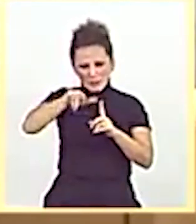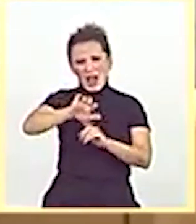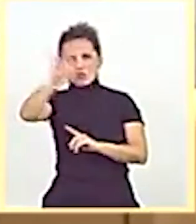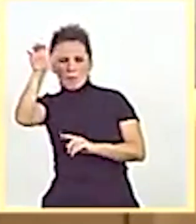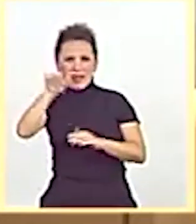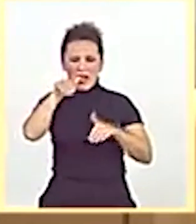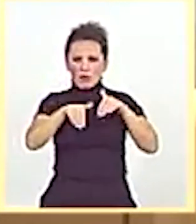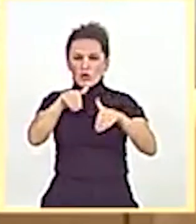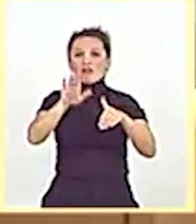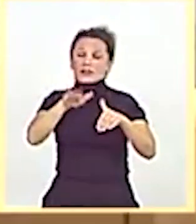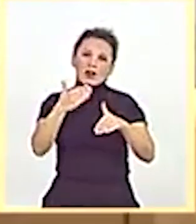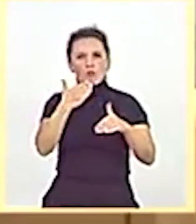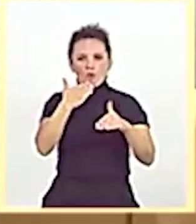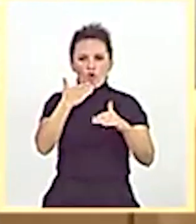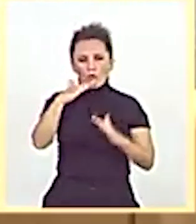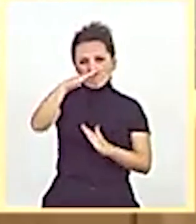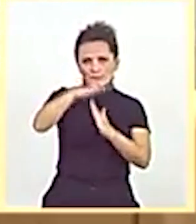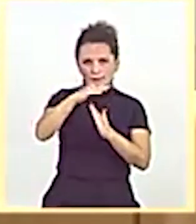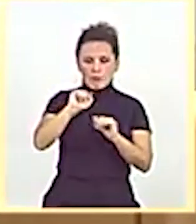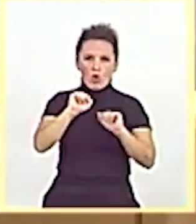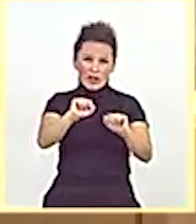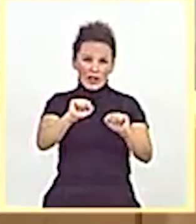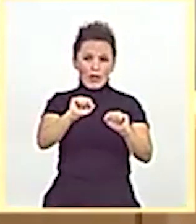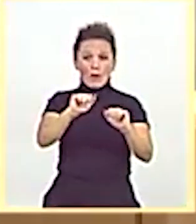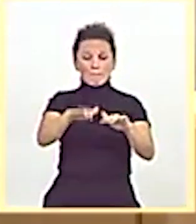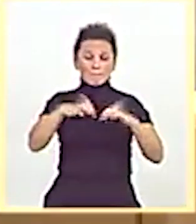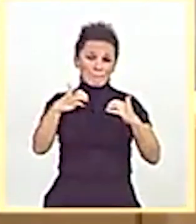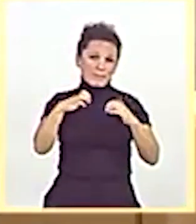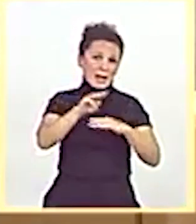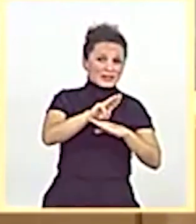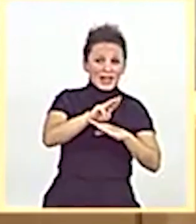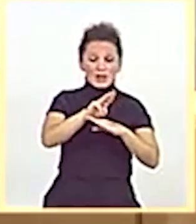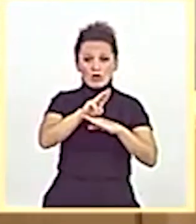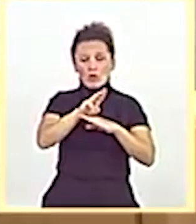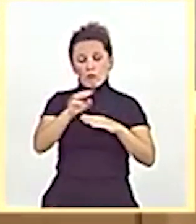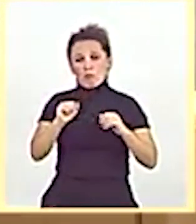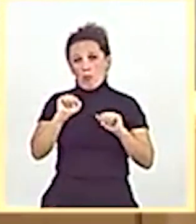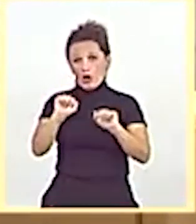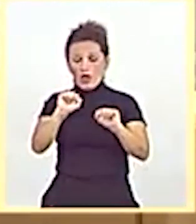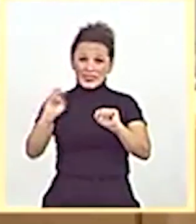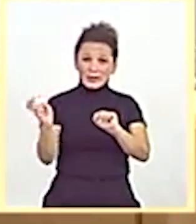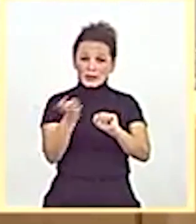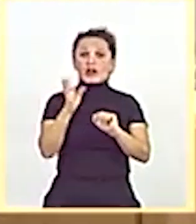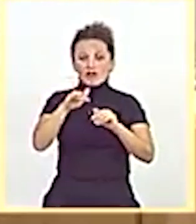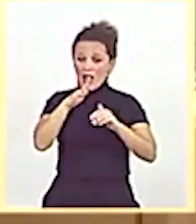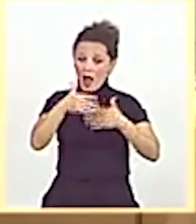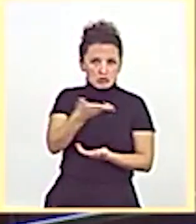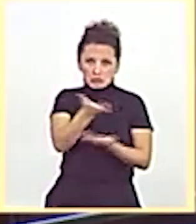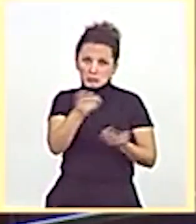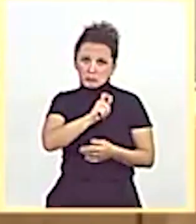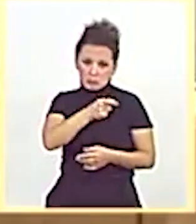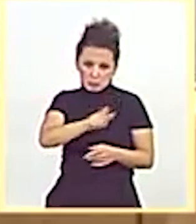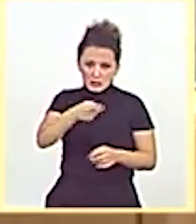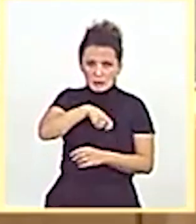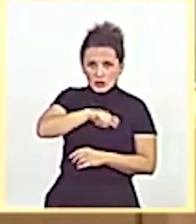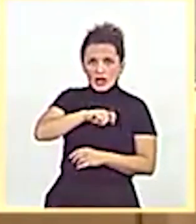etapa de bloqueo parlamentario, de procesos electorales diversos, y entramos efectivamente en una fase necesaria para nuestro país, que es la de la estabilidad. No